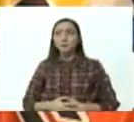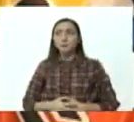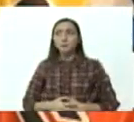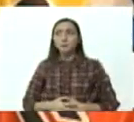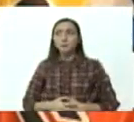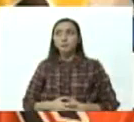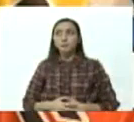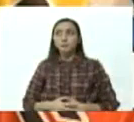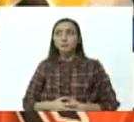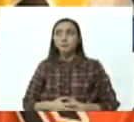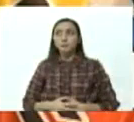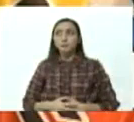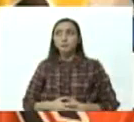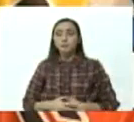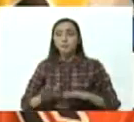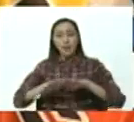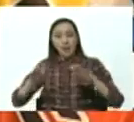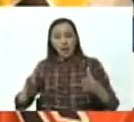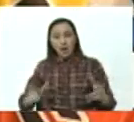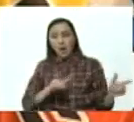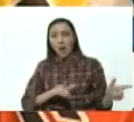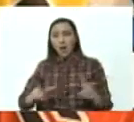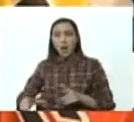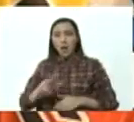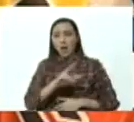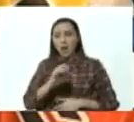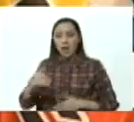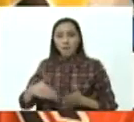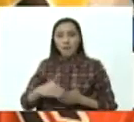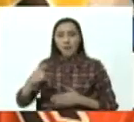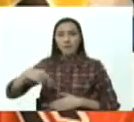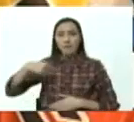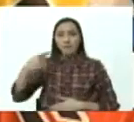las las 30 mil mesas están listas mañana para